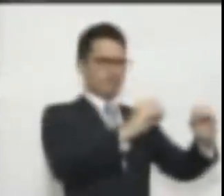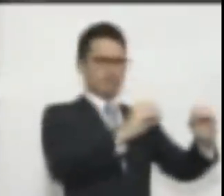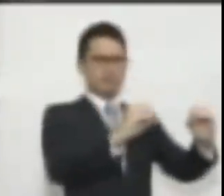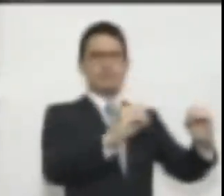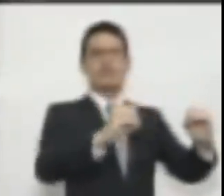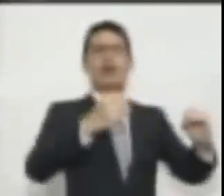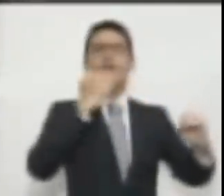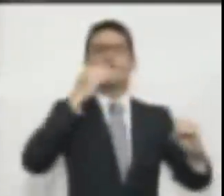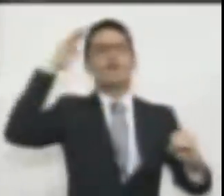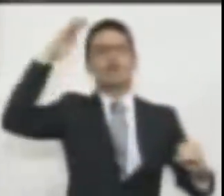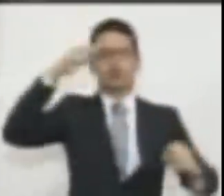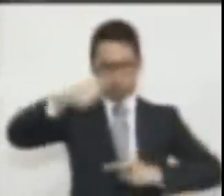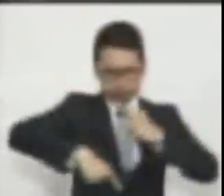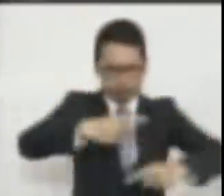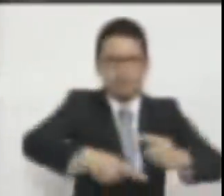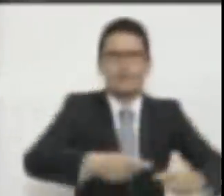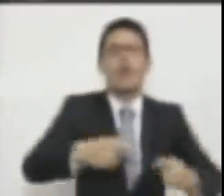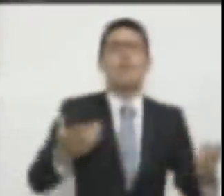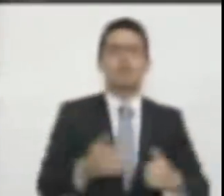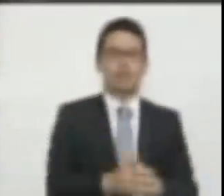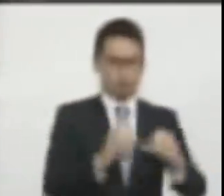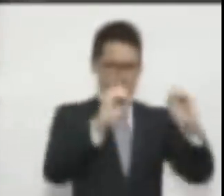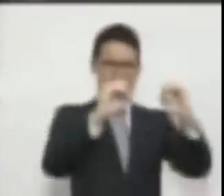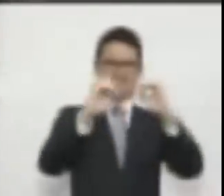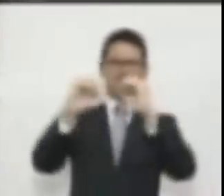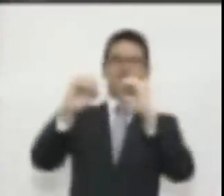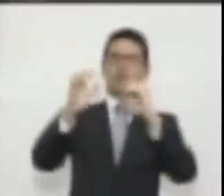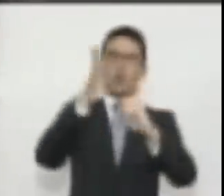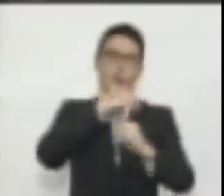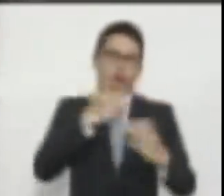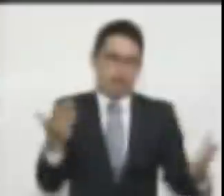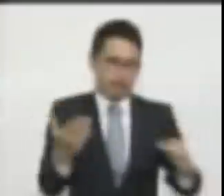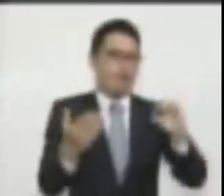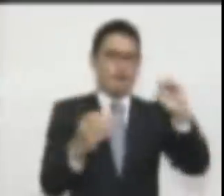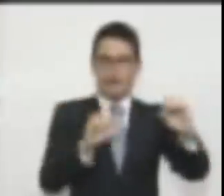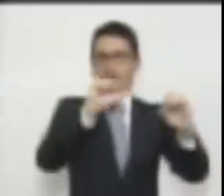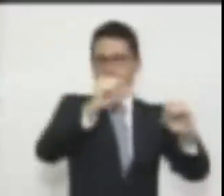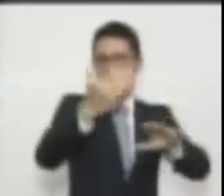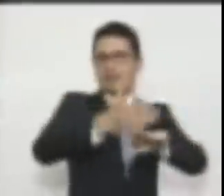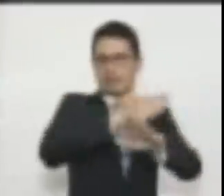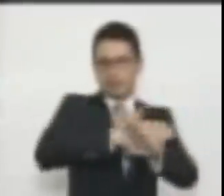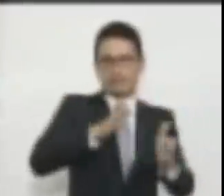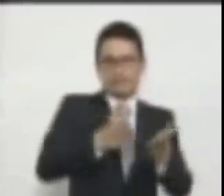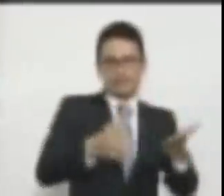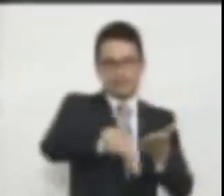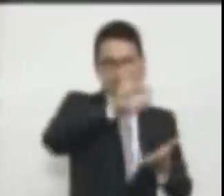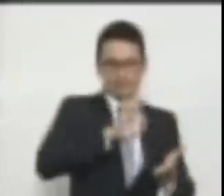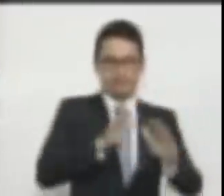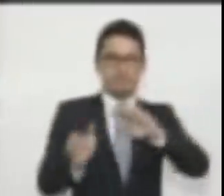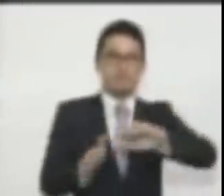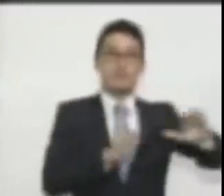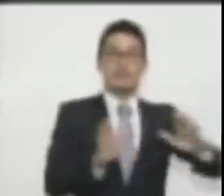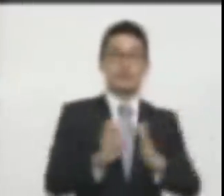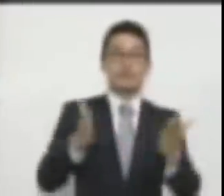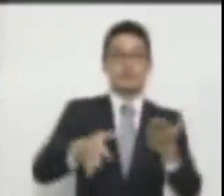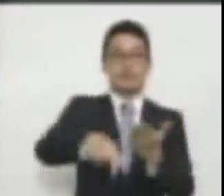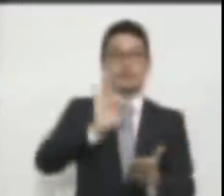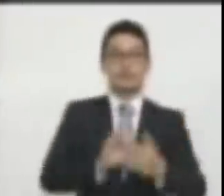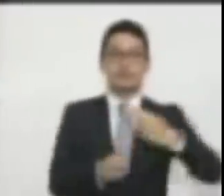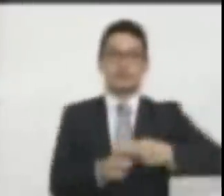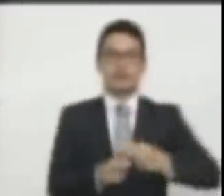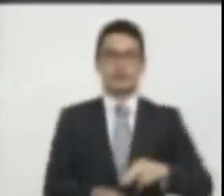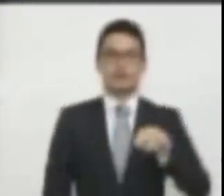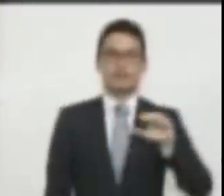existido la especie humana. Y por allá en Levítico hay una frase que me parece